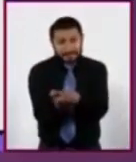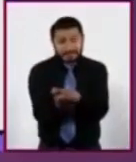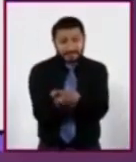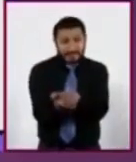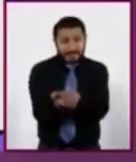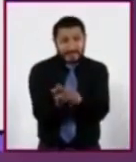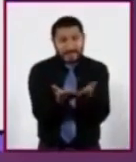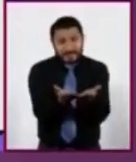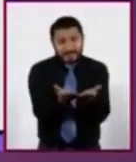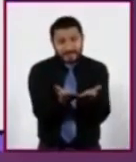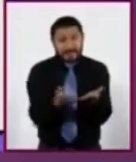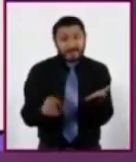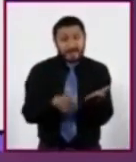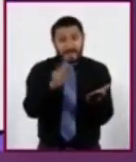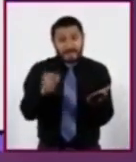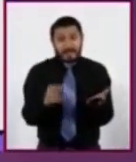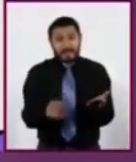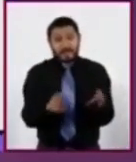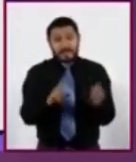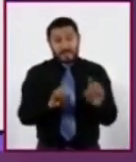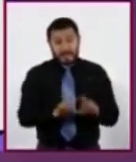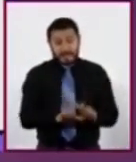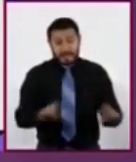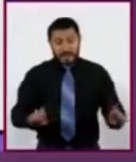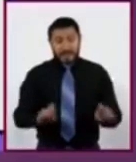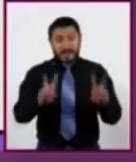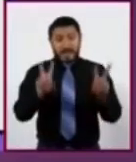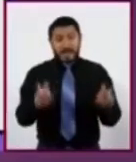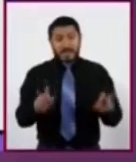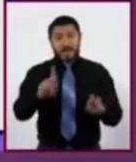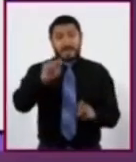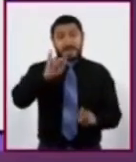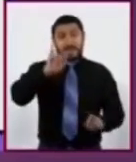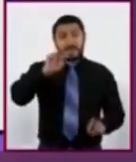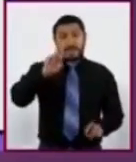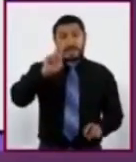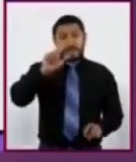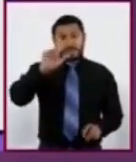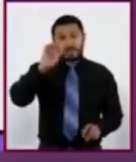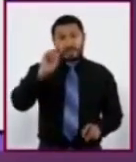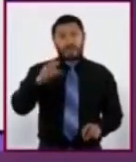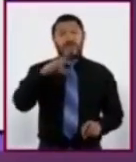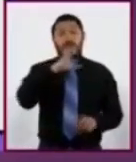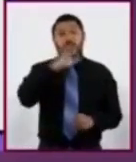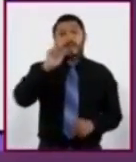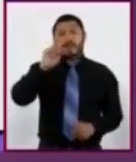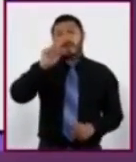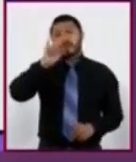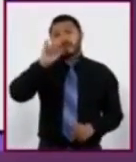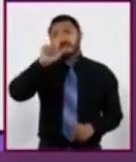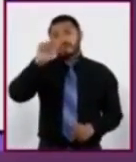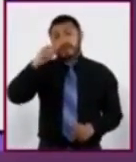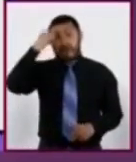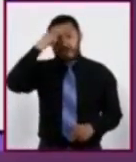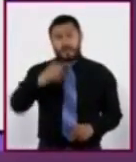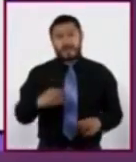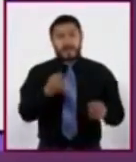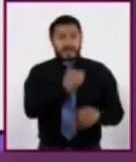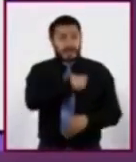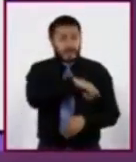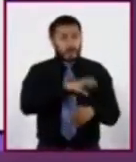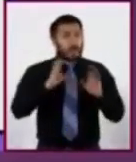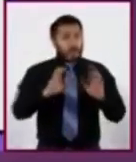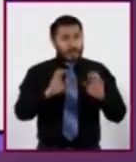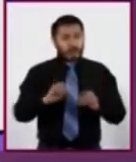parte inferior, escriban el título, Cartilla para el Cuidado de mi Salud. Enseguida, escriban